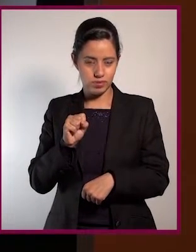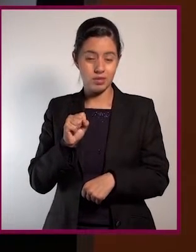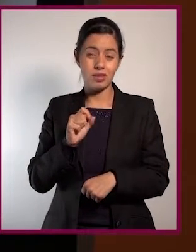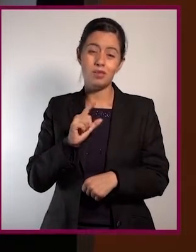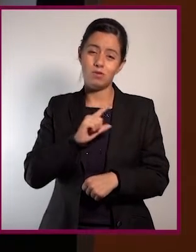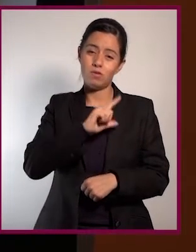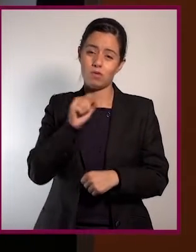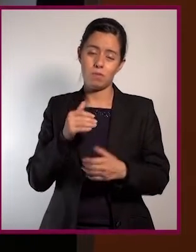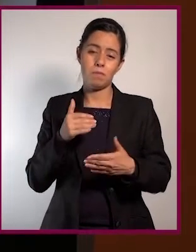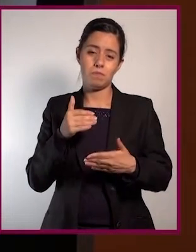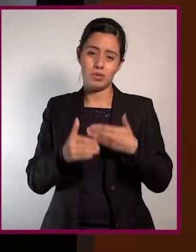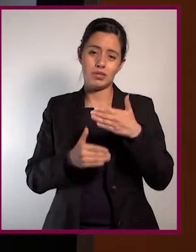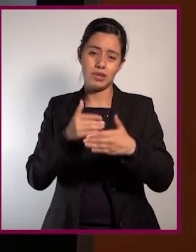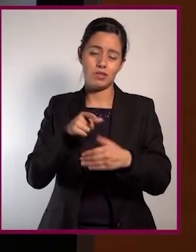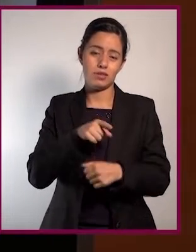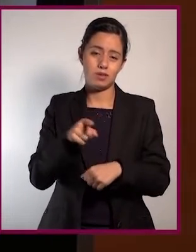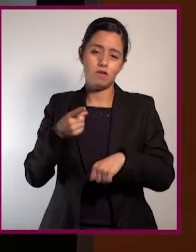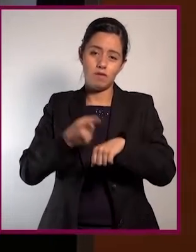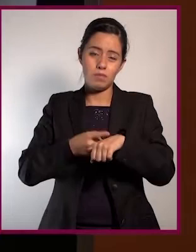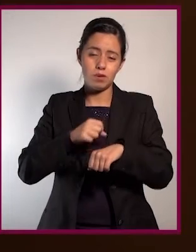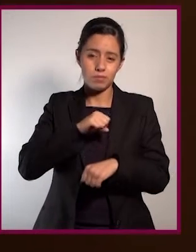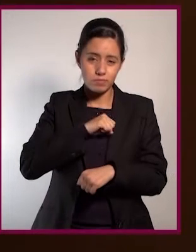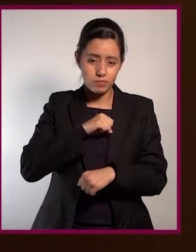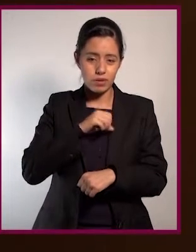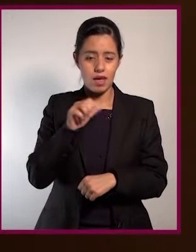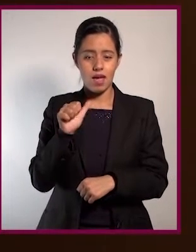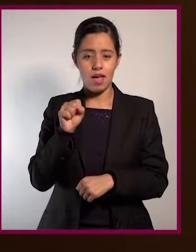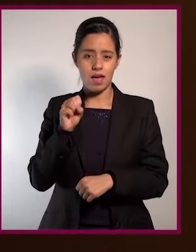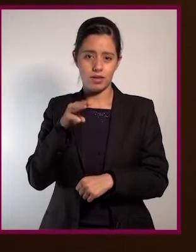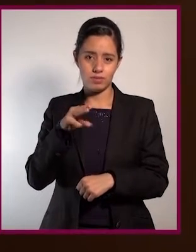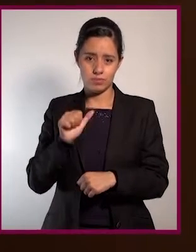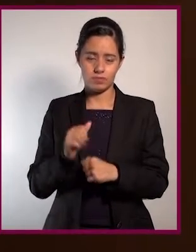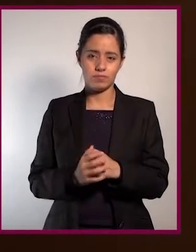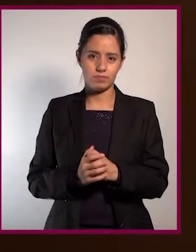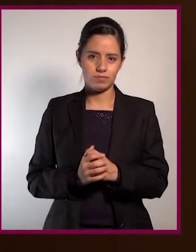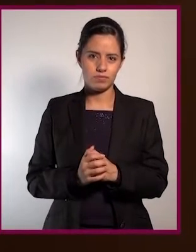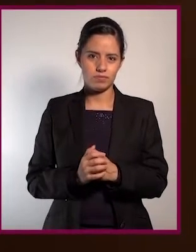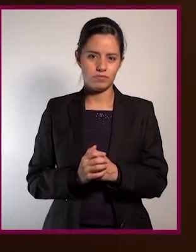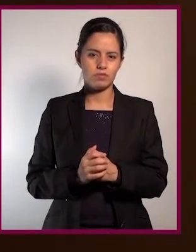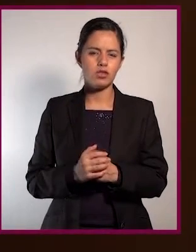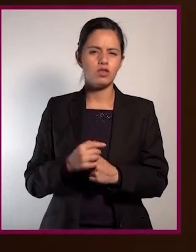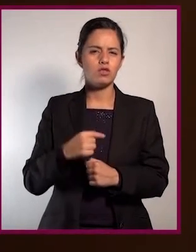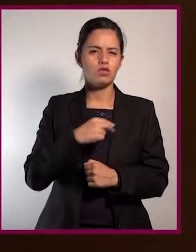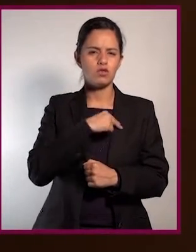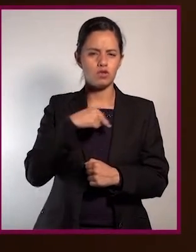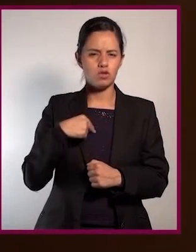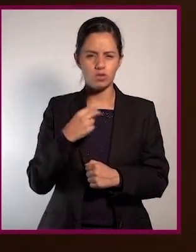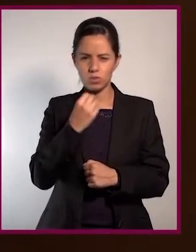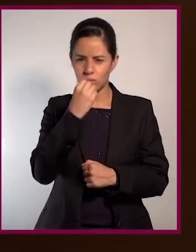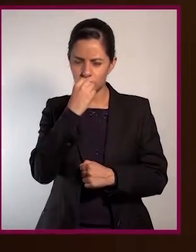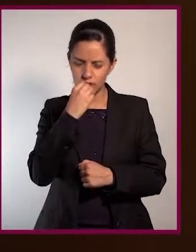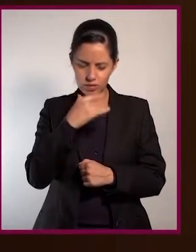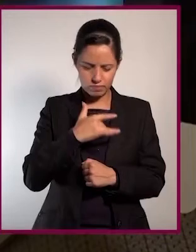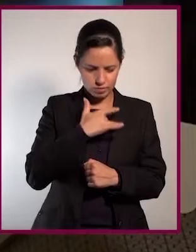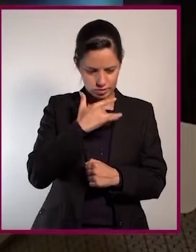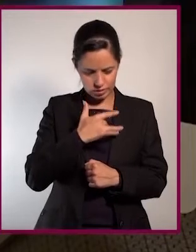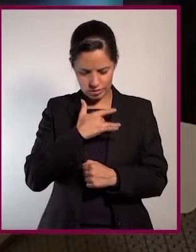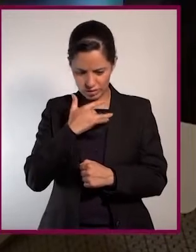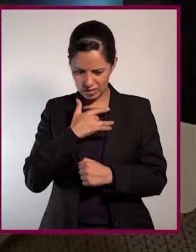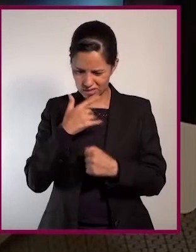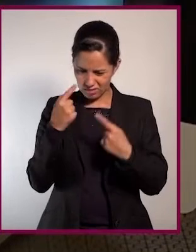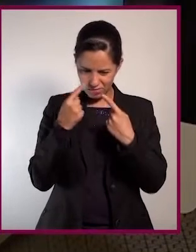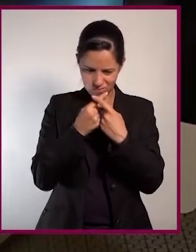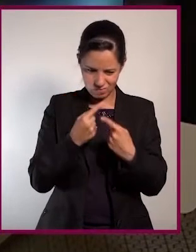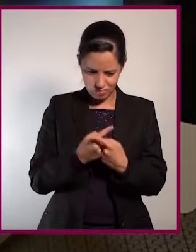es importante cuidar esta parte. Doctora, ¿qué síntomas nos indican que tenemos una alergia alimentaria? Puede